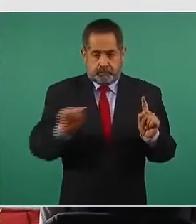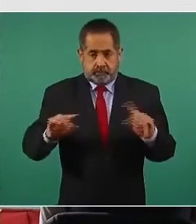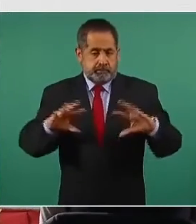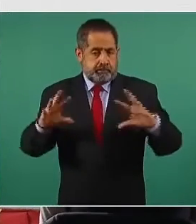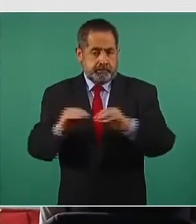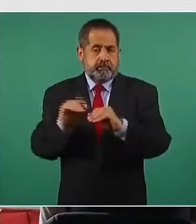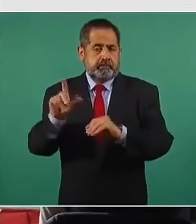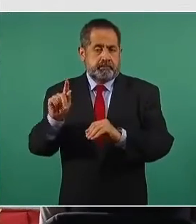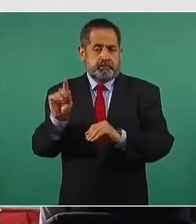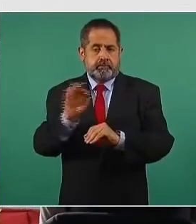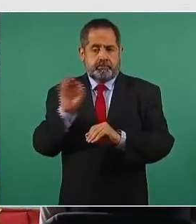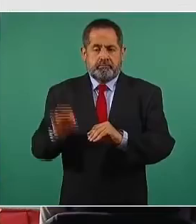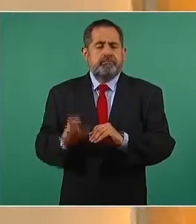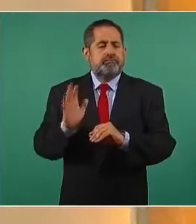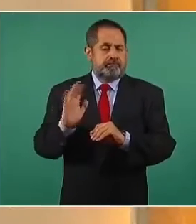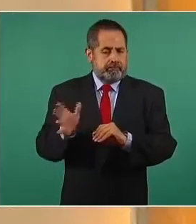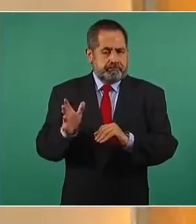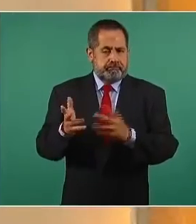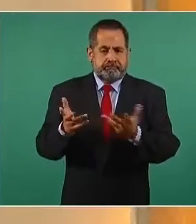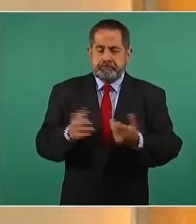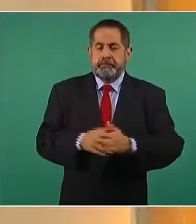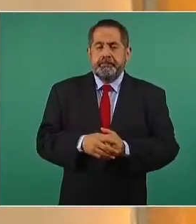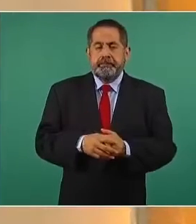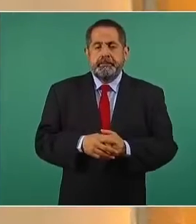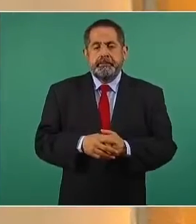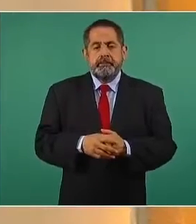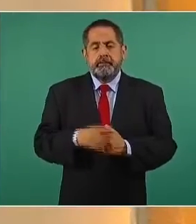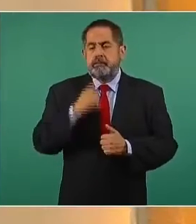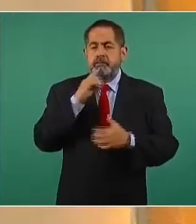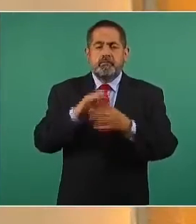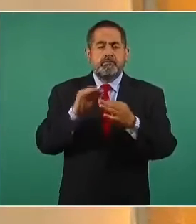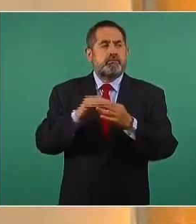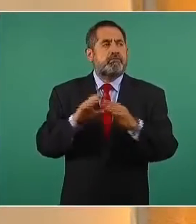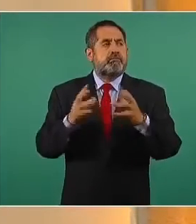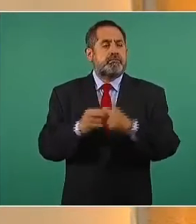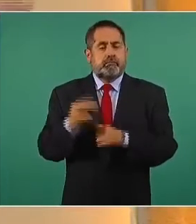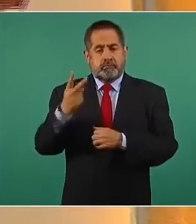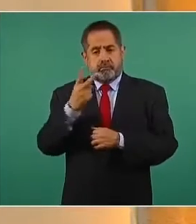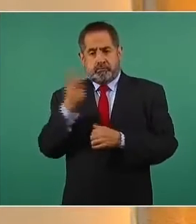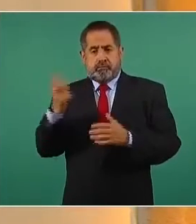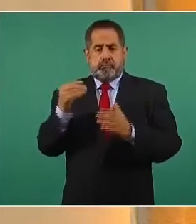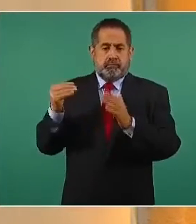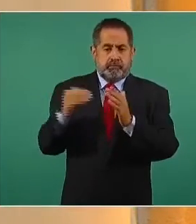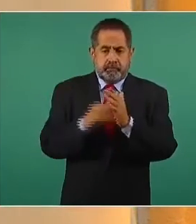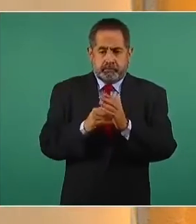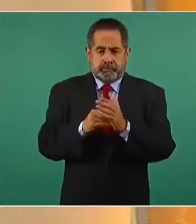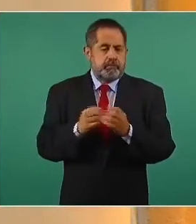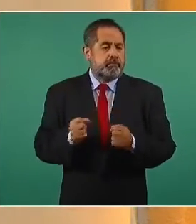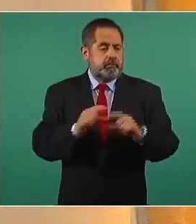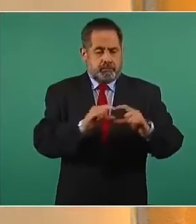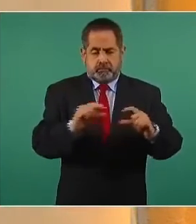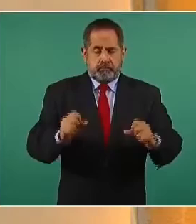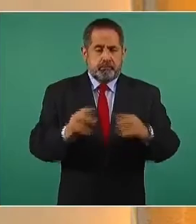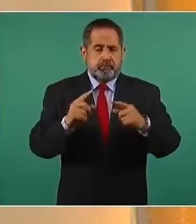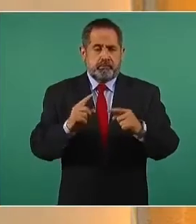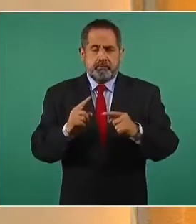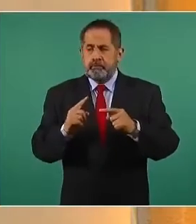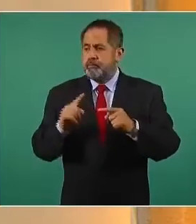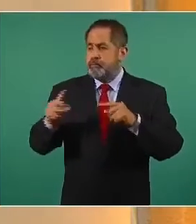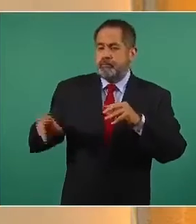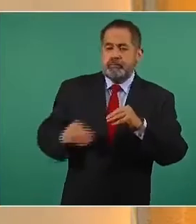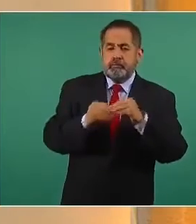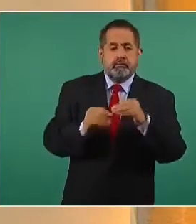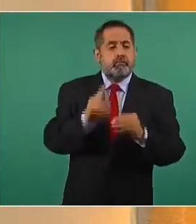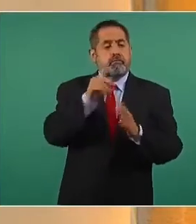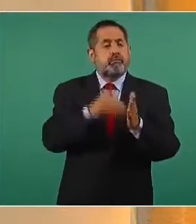decir que estas 200 mil se suman a las más de un millón 200